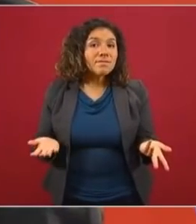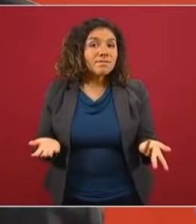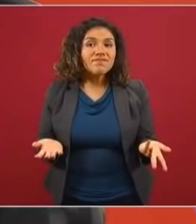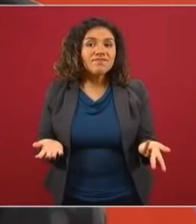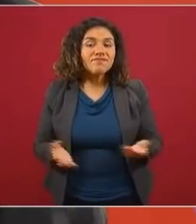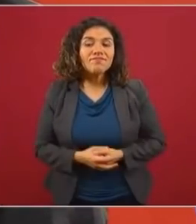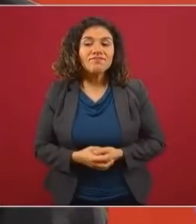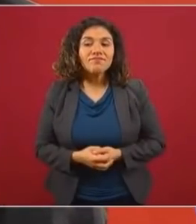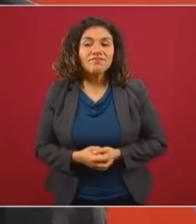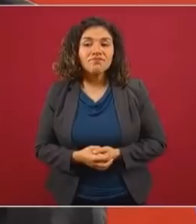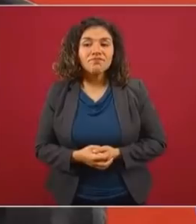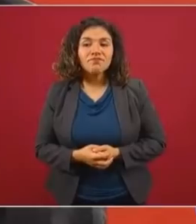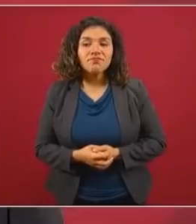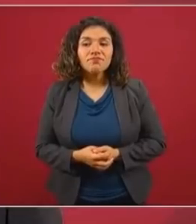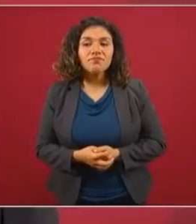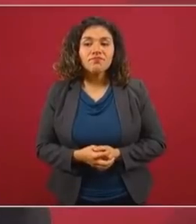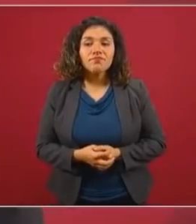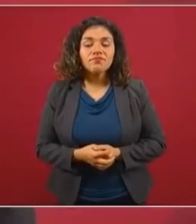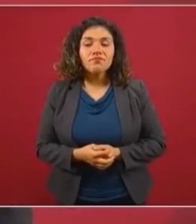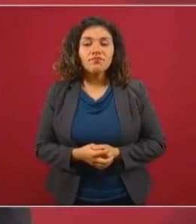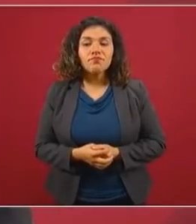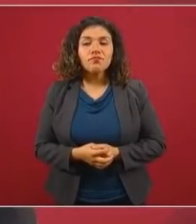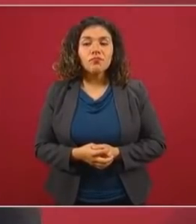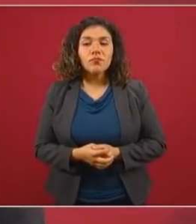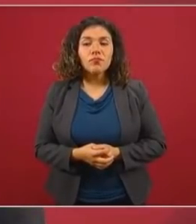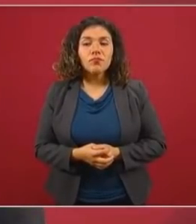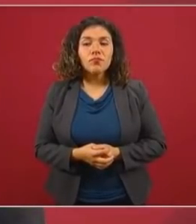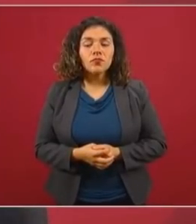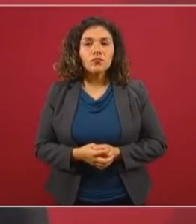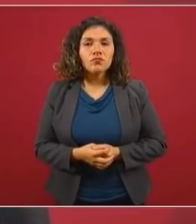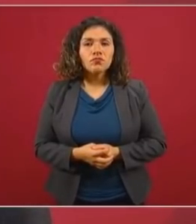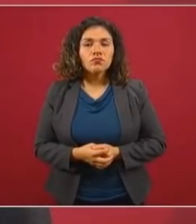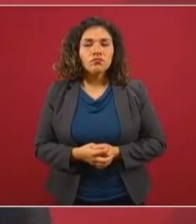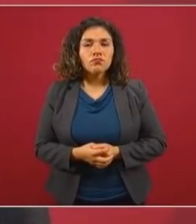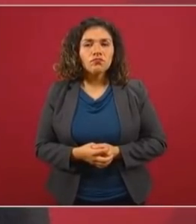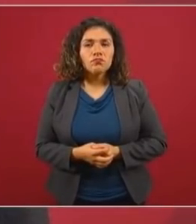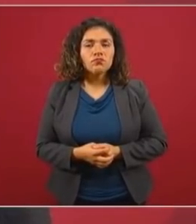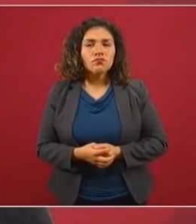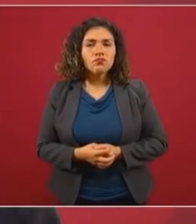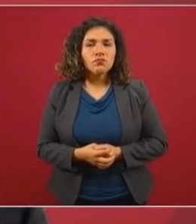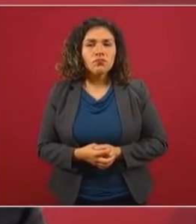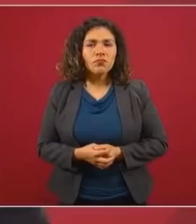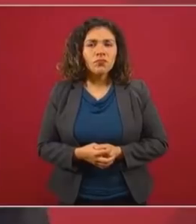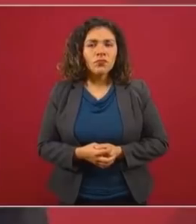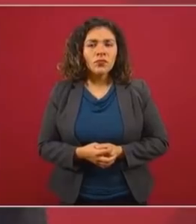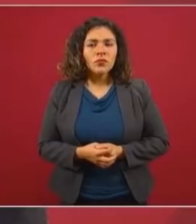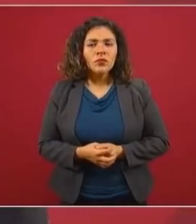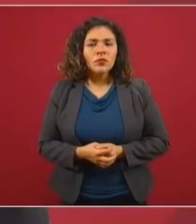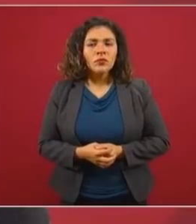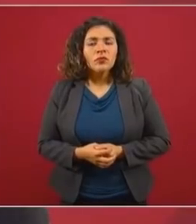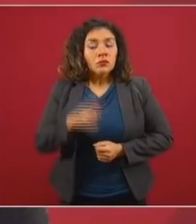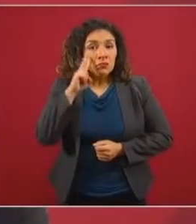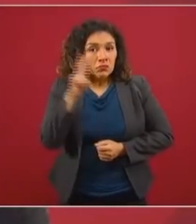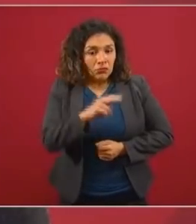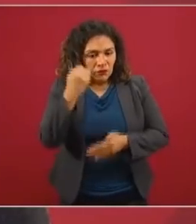Leemos un manifiesto de esa